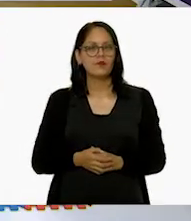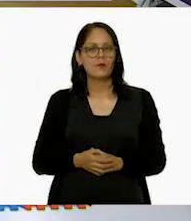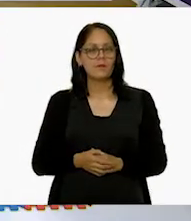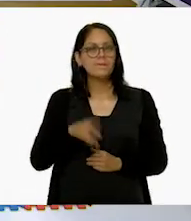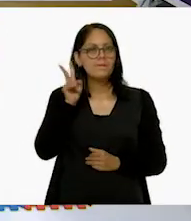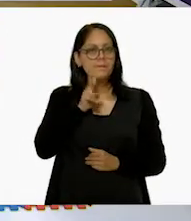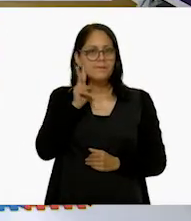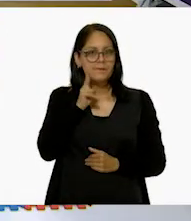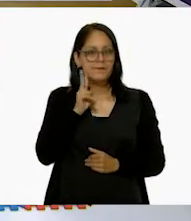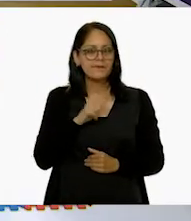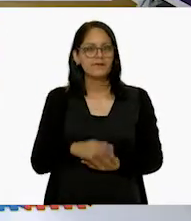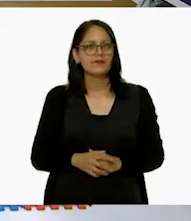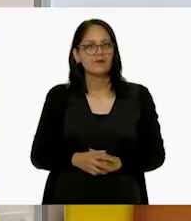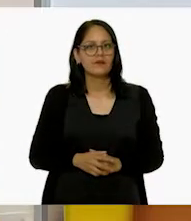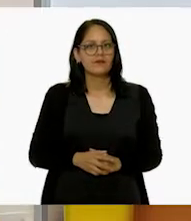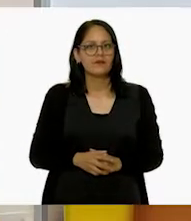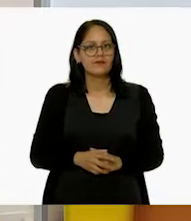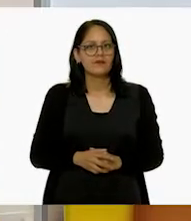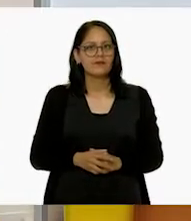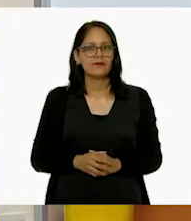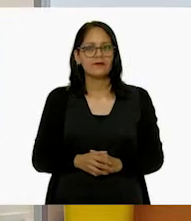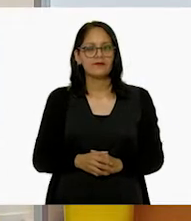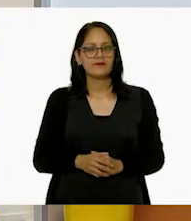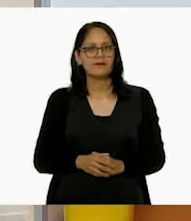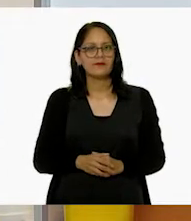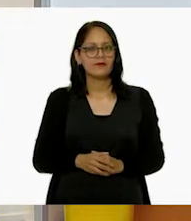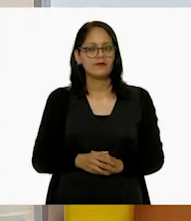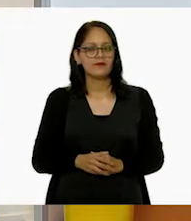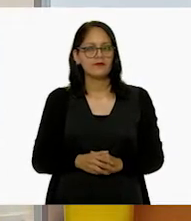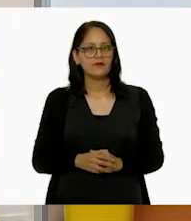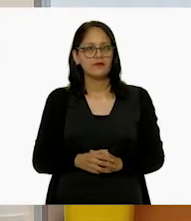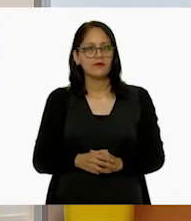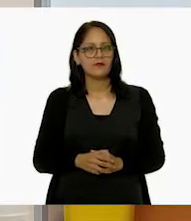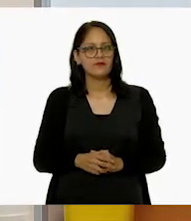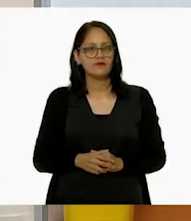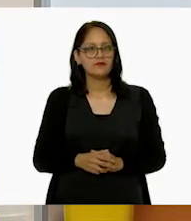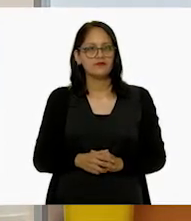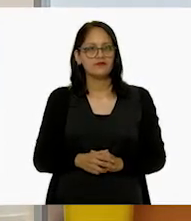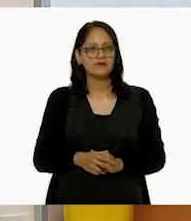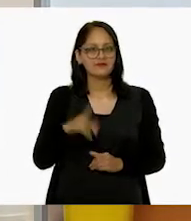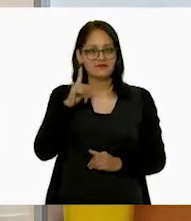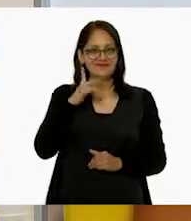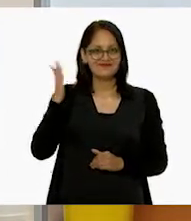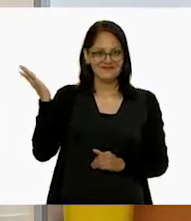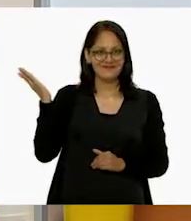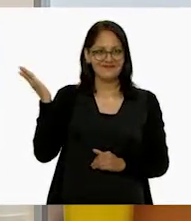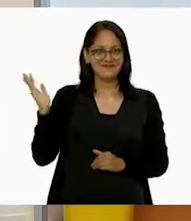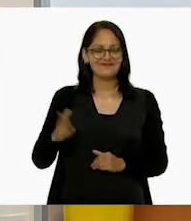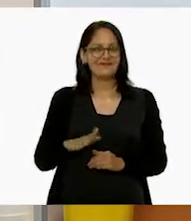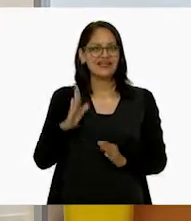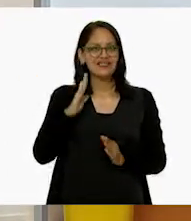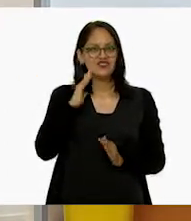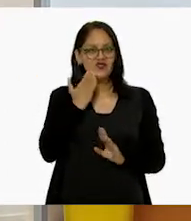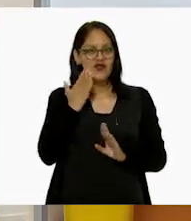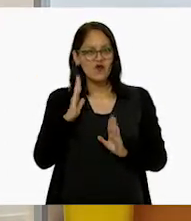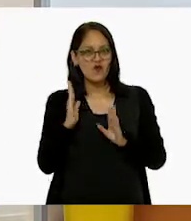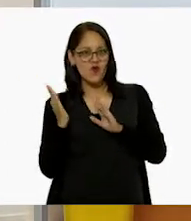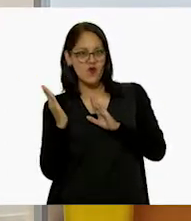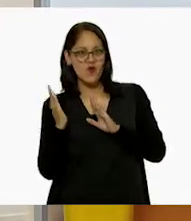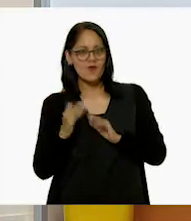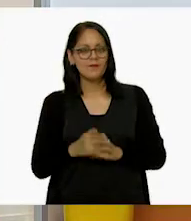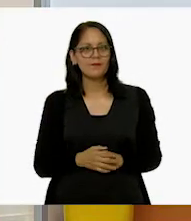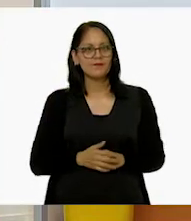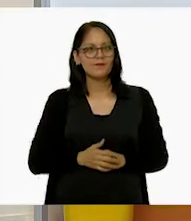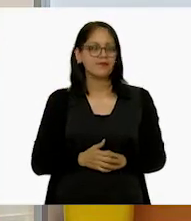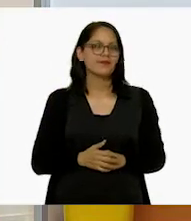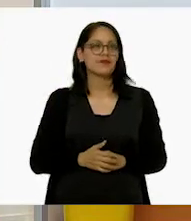Vamos a ponerlo. Un poquito aquí. Ajá. Aquí es el lado chuequito. Sí. Y vamos